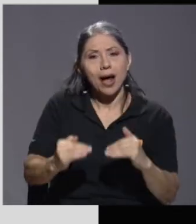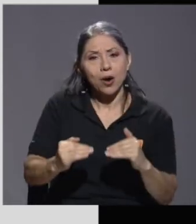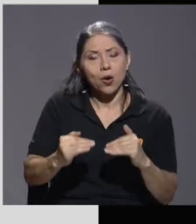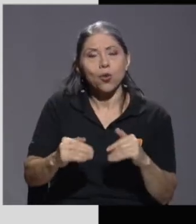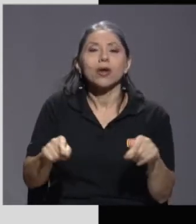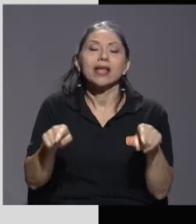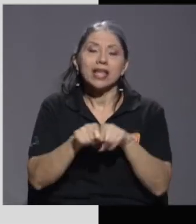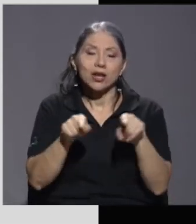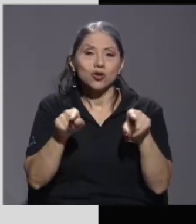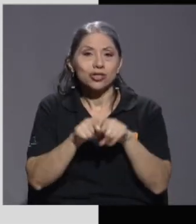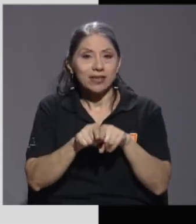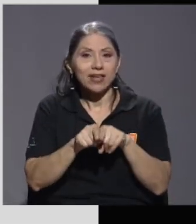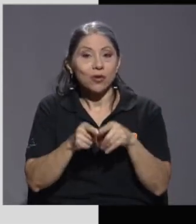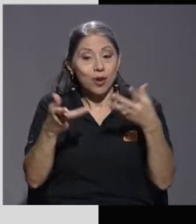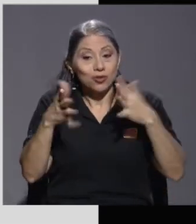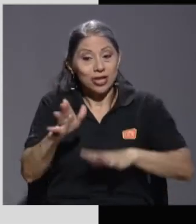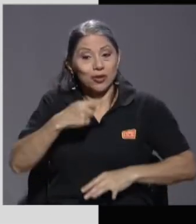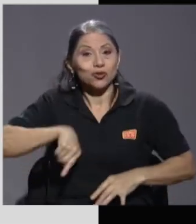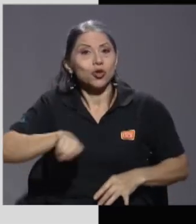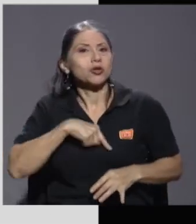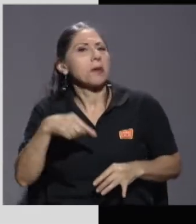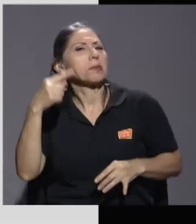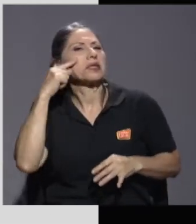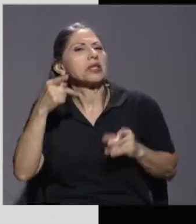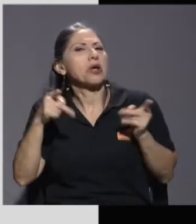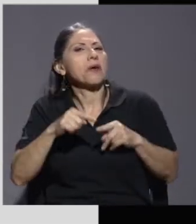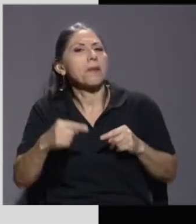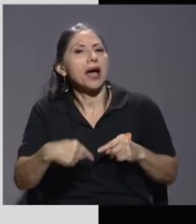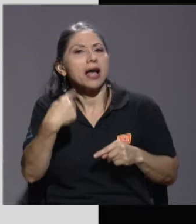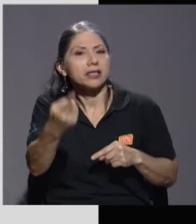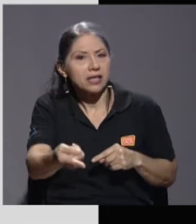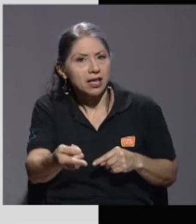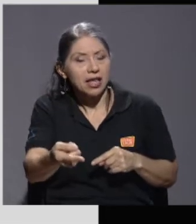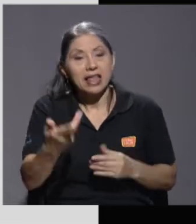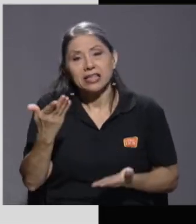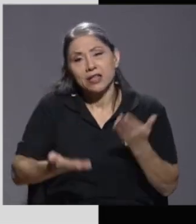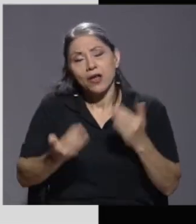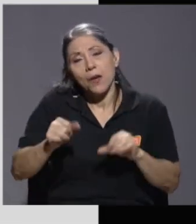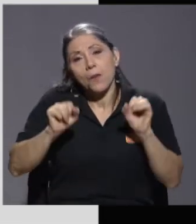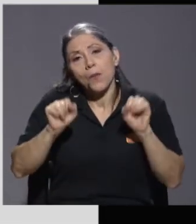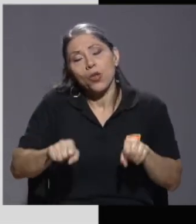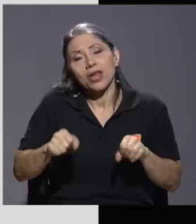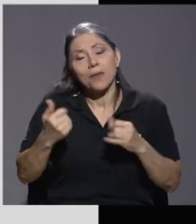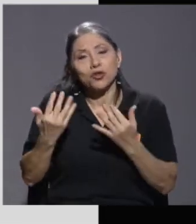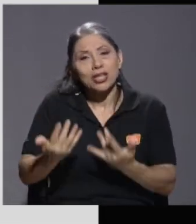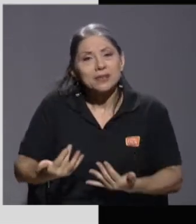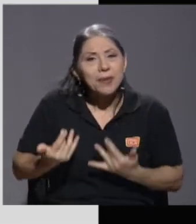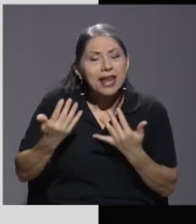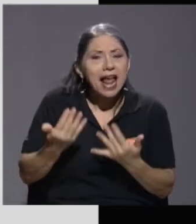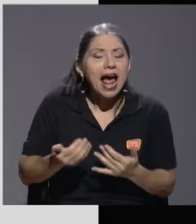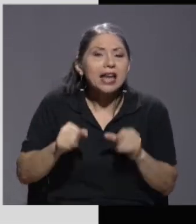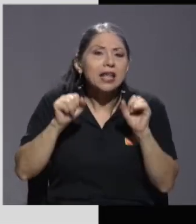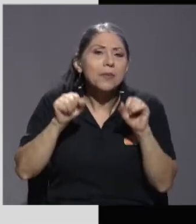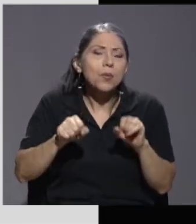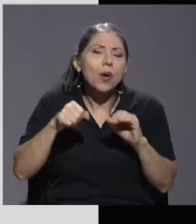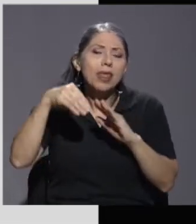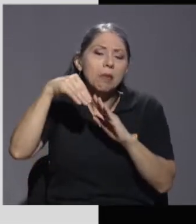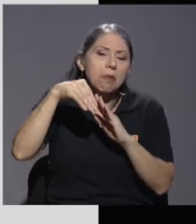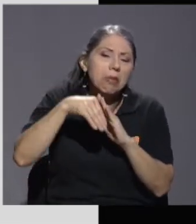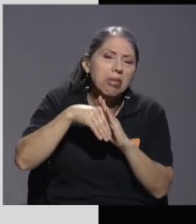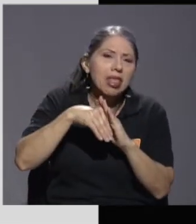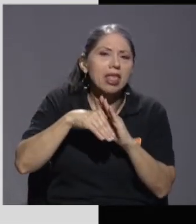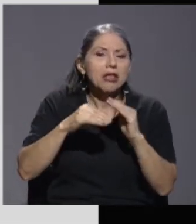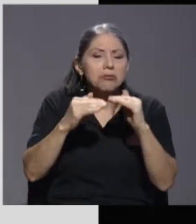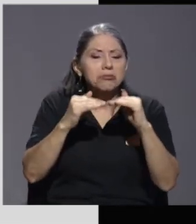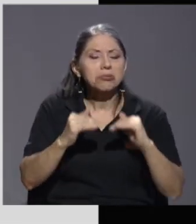que habíamos predicho. Entonces, seguramente podríamos esperar una caída que puede estar entre el 6